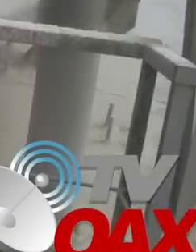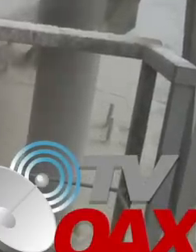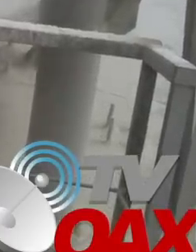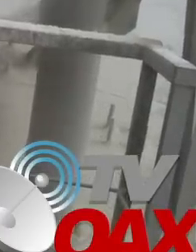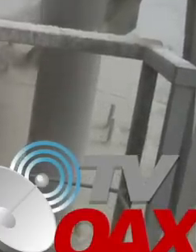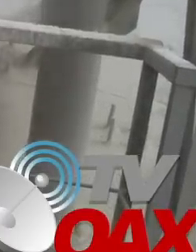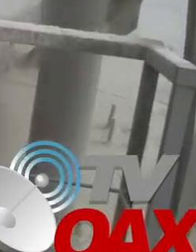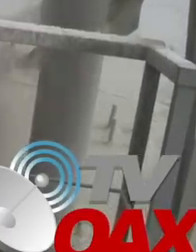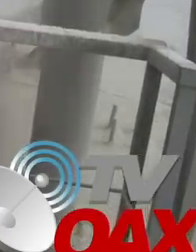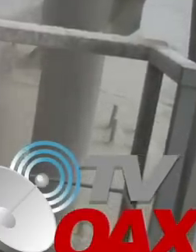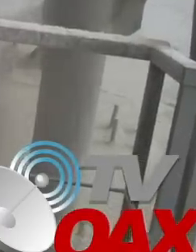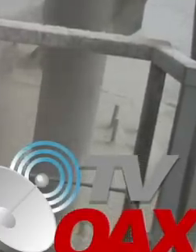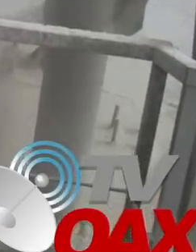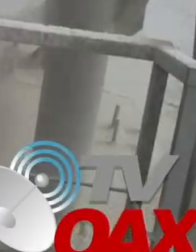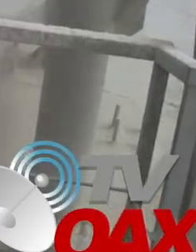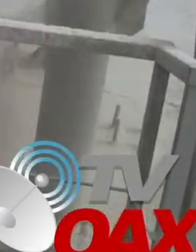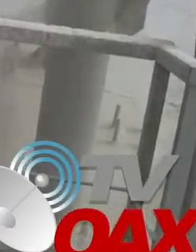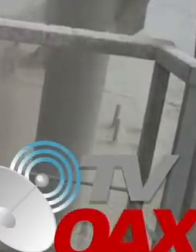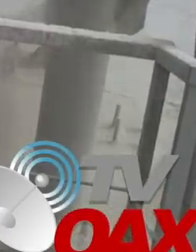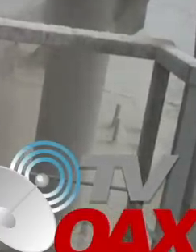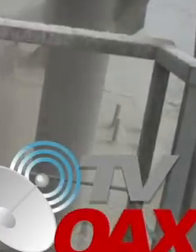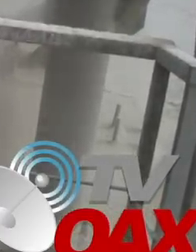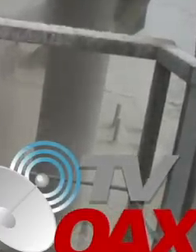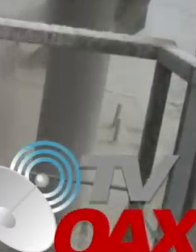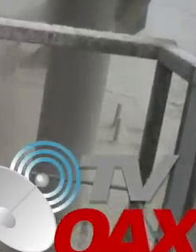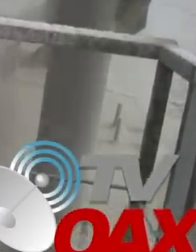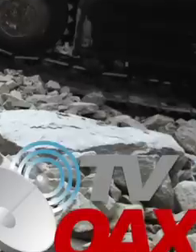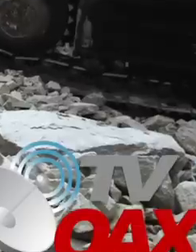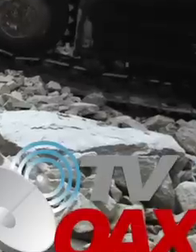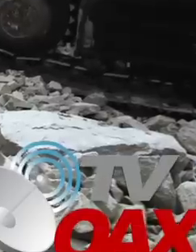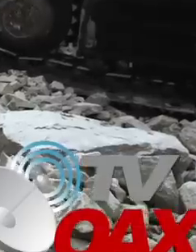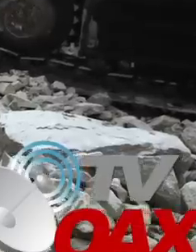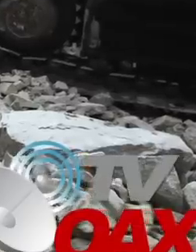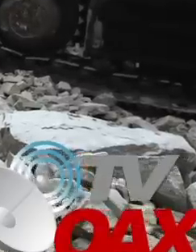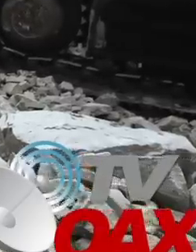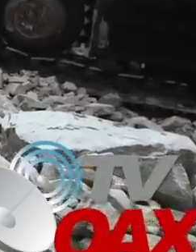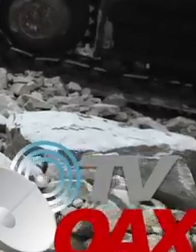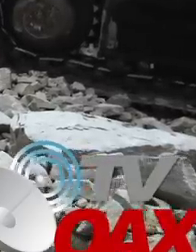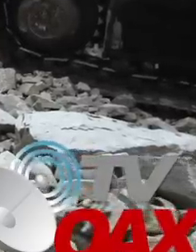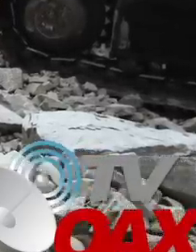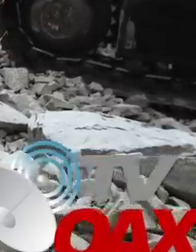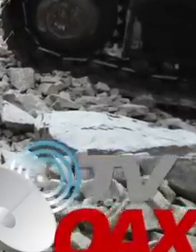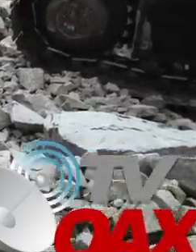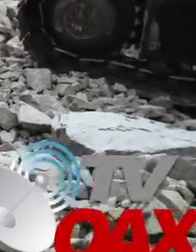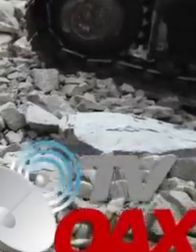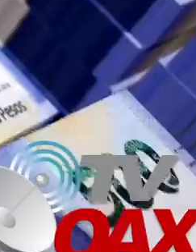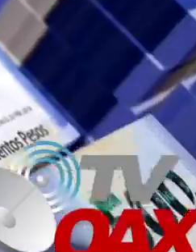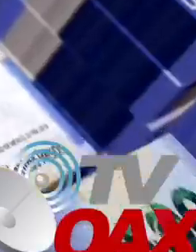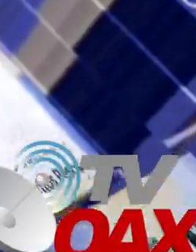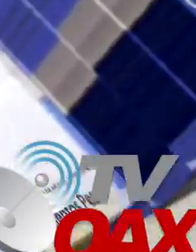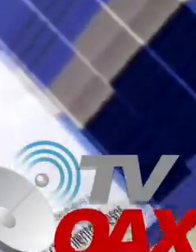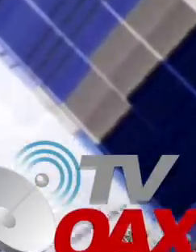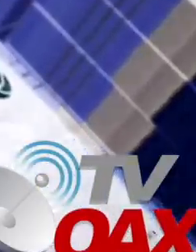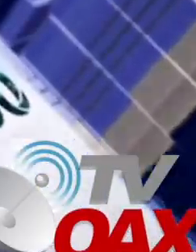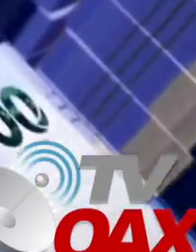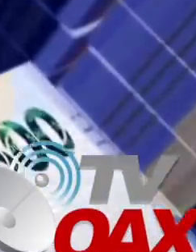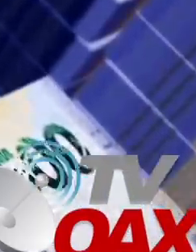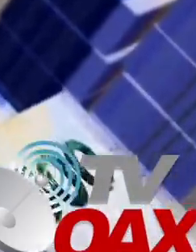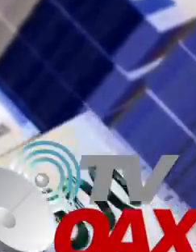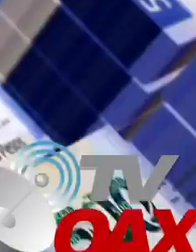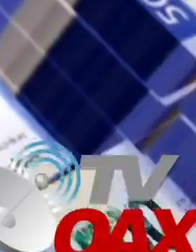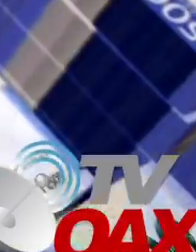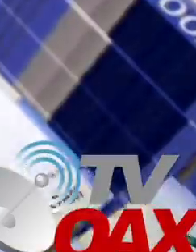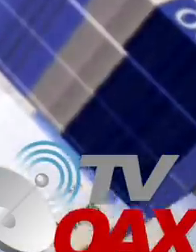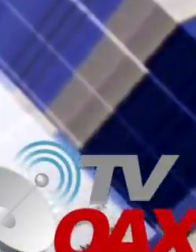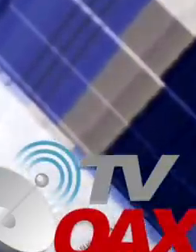continuar la extracción de materiales pétreos, la empresa pide una indemnización de alrededor de 1.500 millones